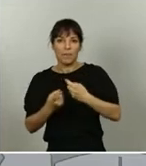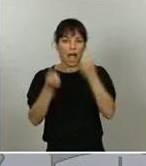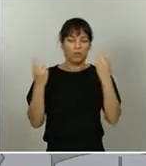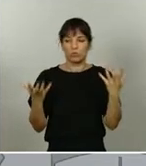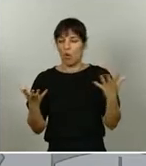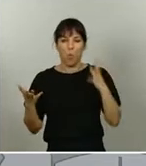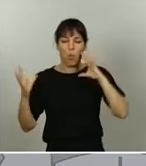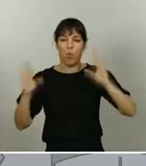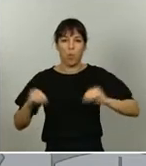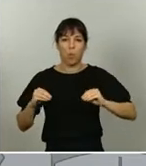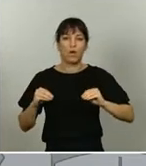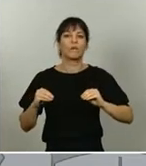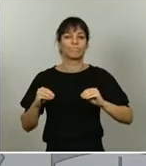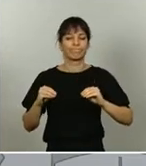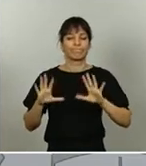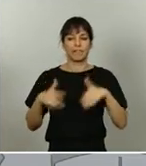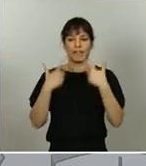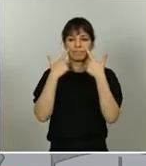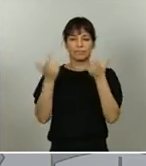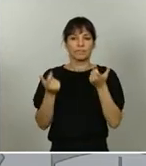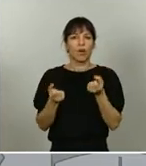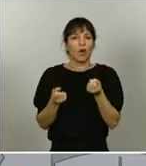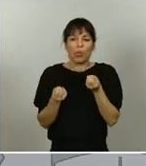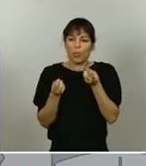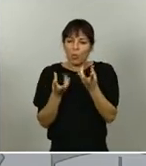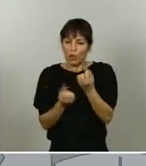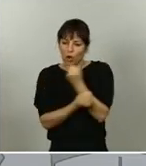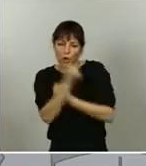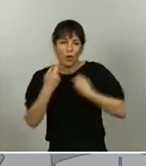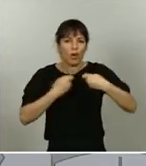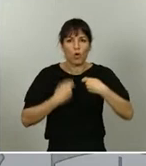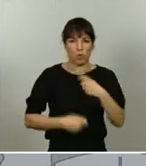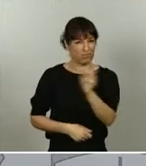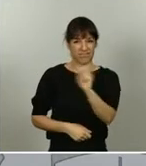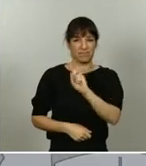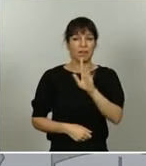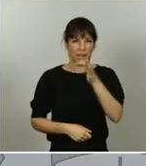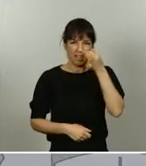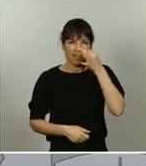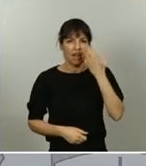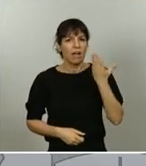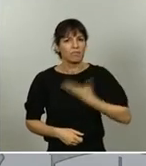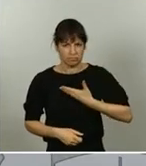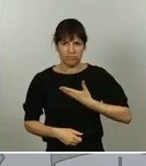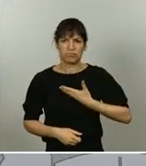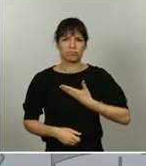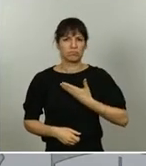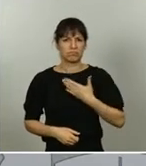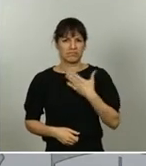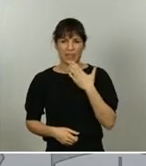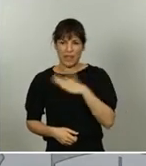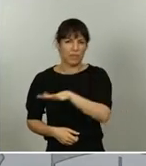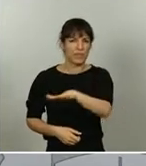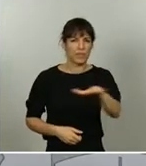expresa en cifras económicas ni tampoco de negocio, pero es una herida que afecta a generaciones de muchachos y muchachas que no podemos